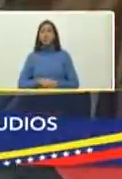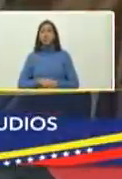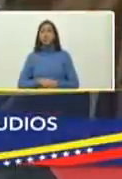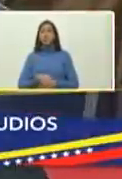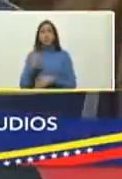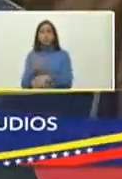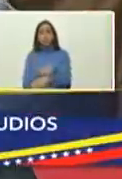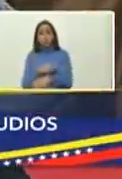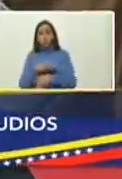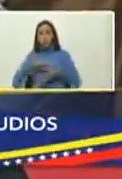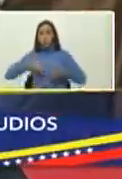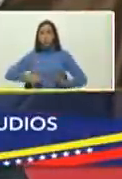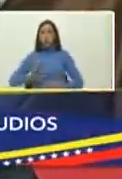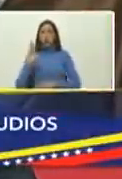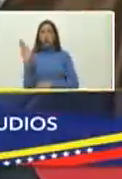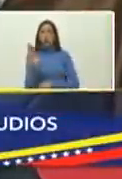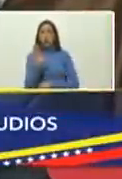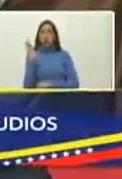hermano de Colombia